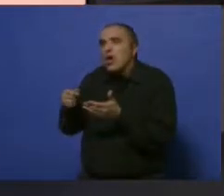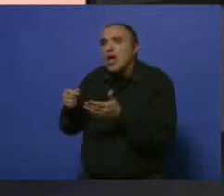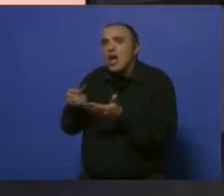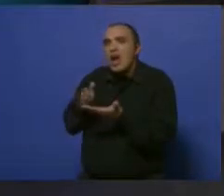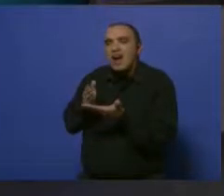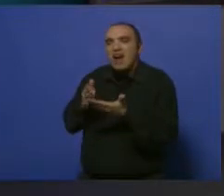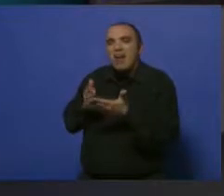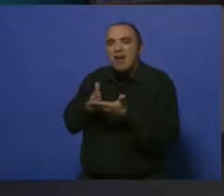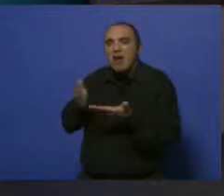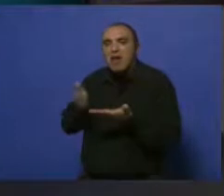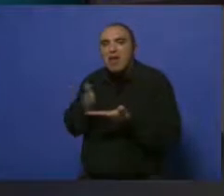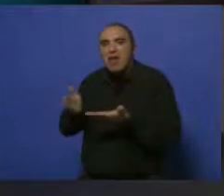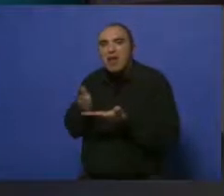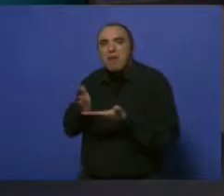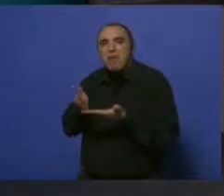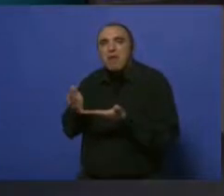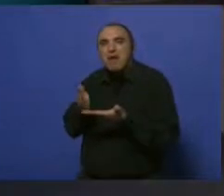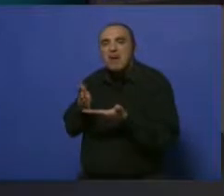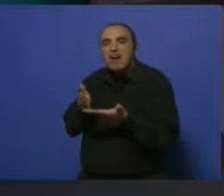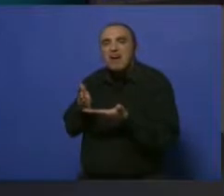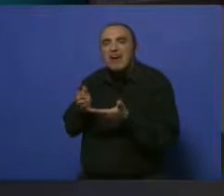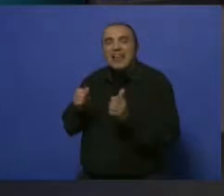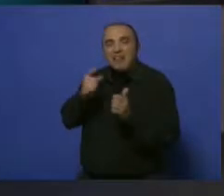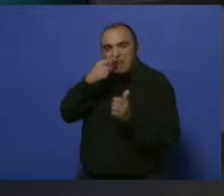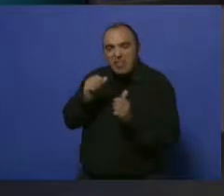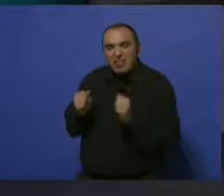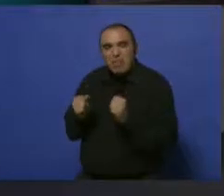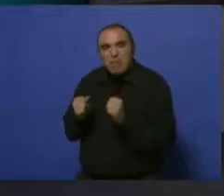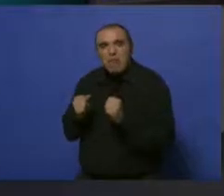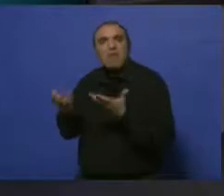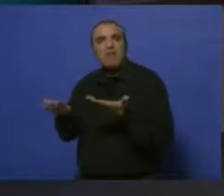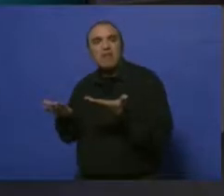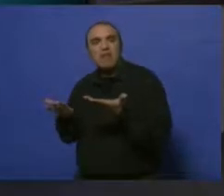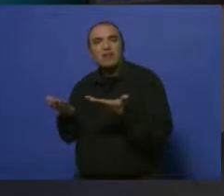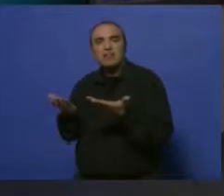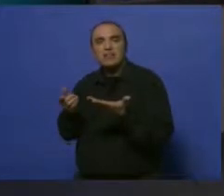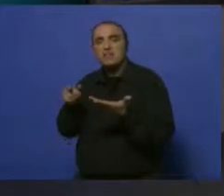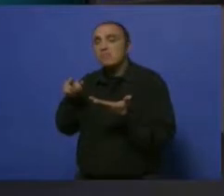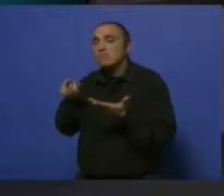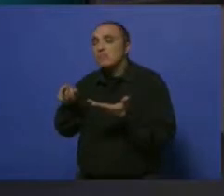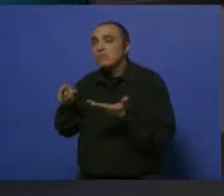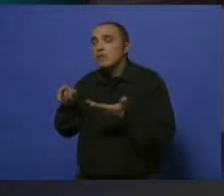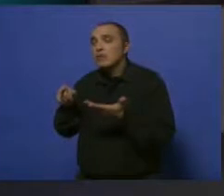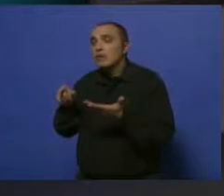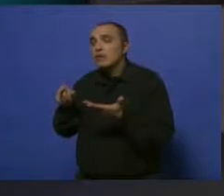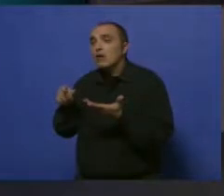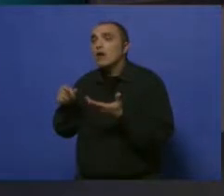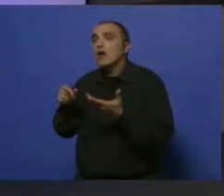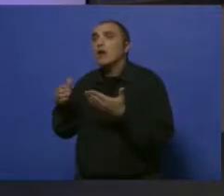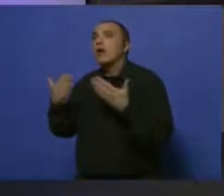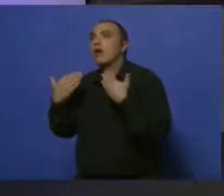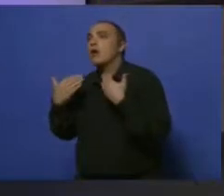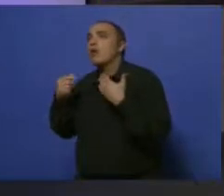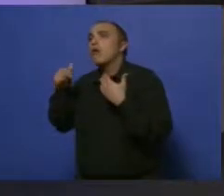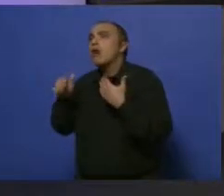que tiene que ver con el cierre del invierno y el comienzo de la primavera, donde las anginas se acentúan y por lo tanto aparece más